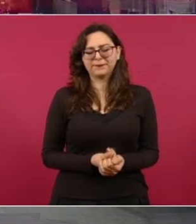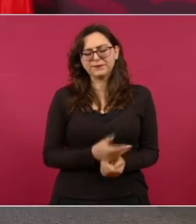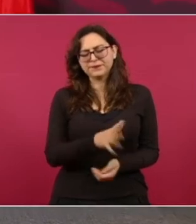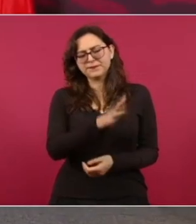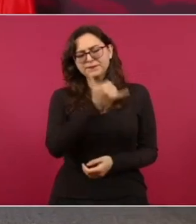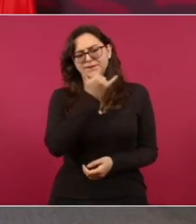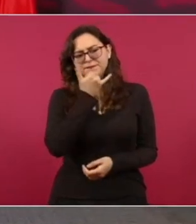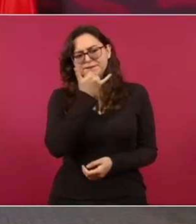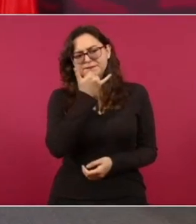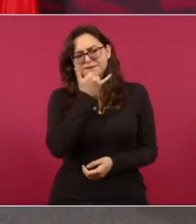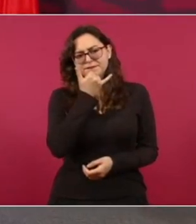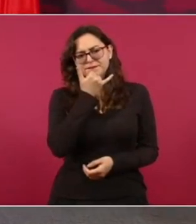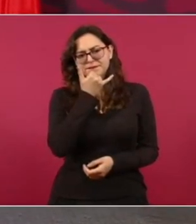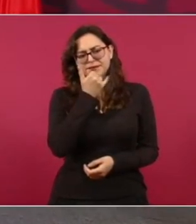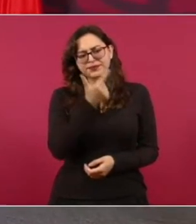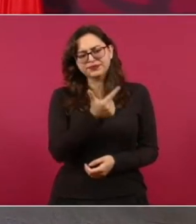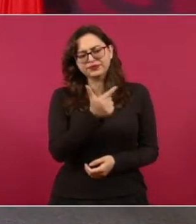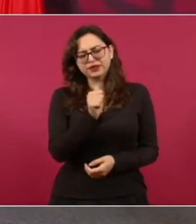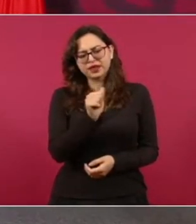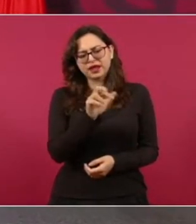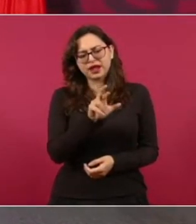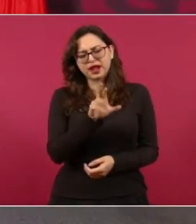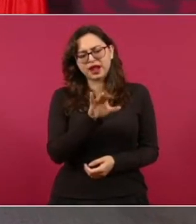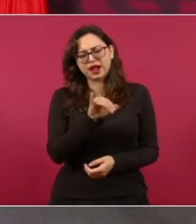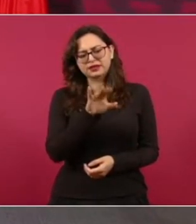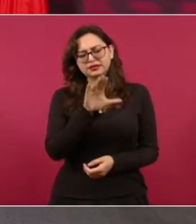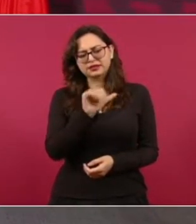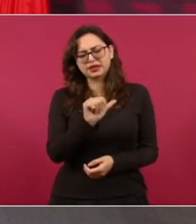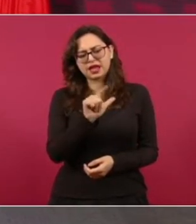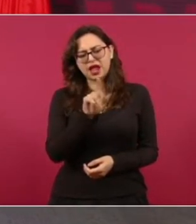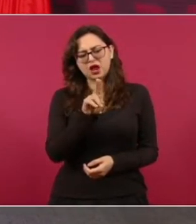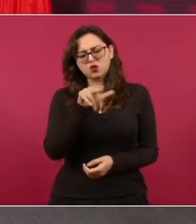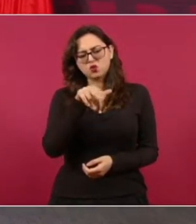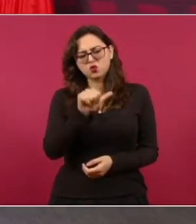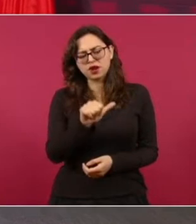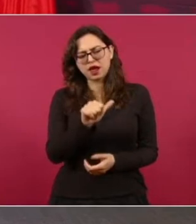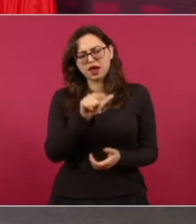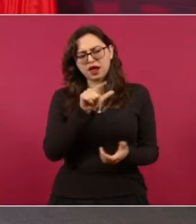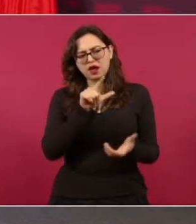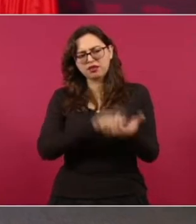trato con García Luna? ¿Por qué le daban dinero a García Luna?